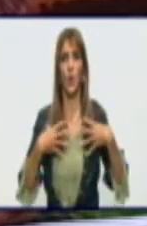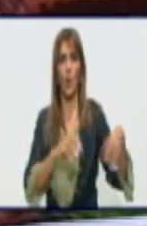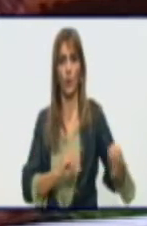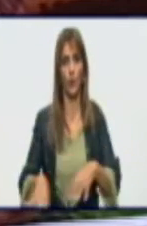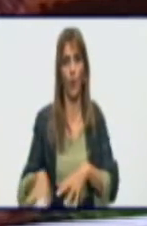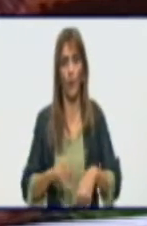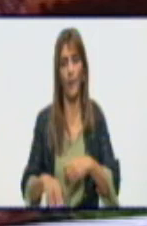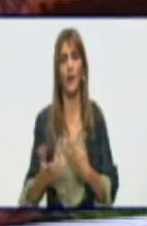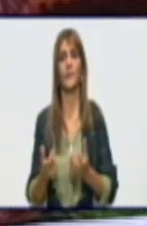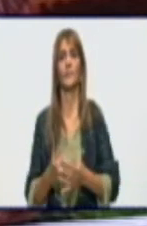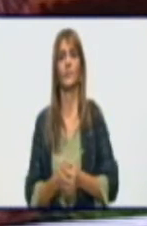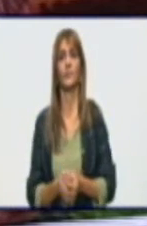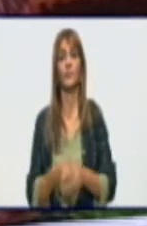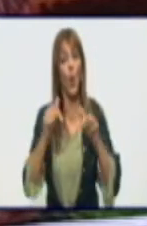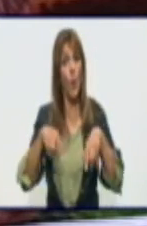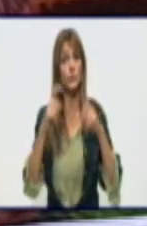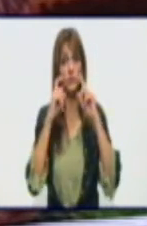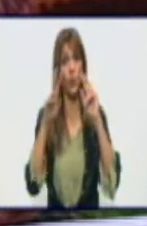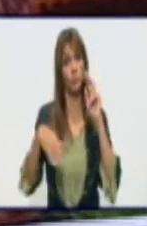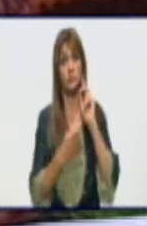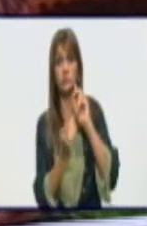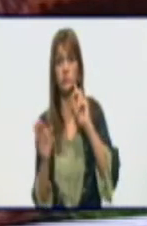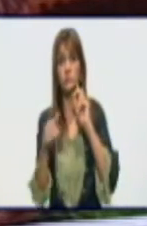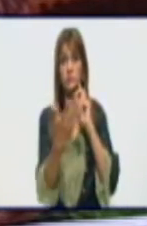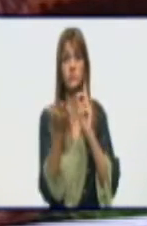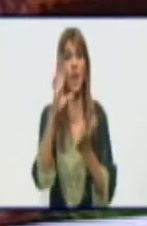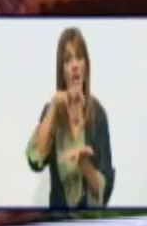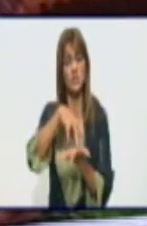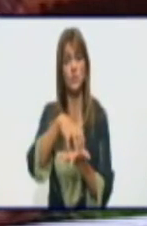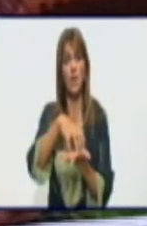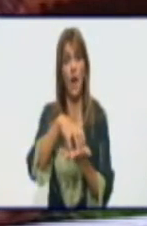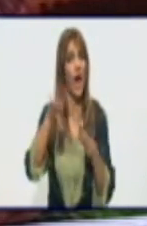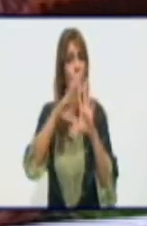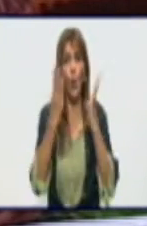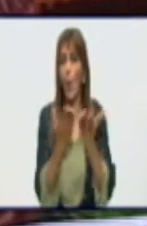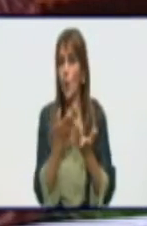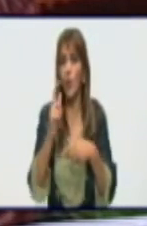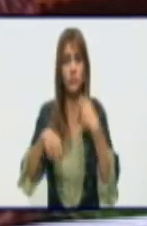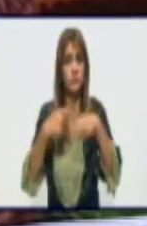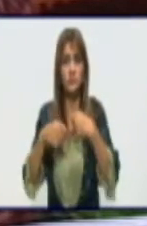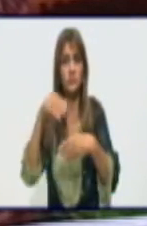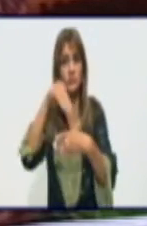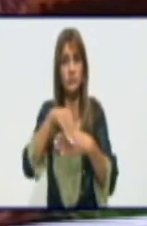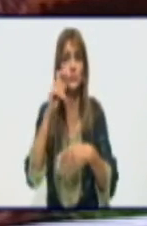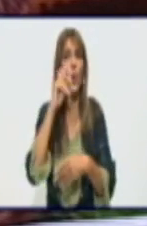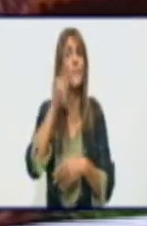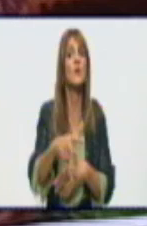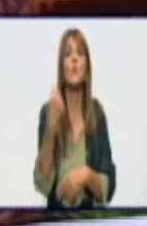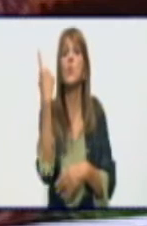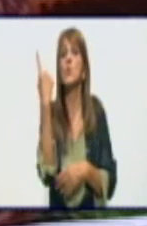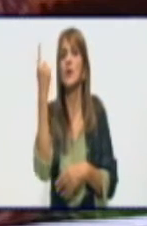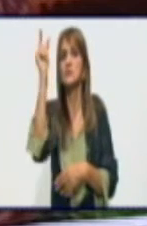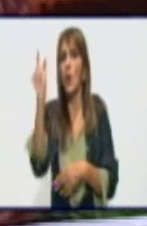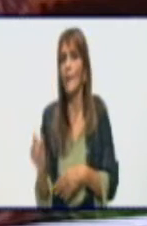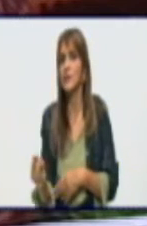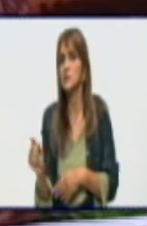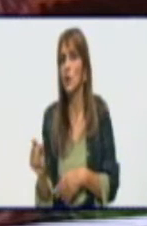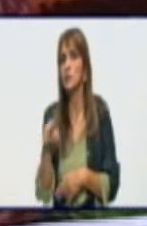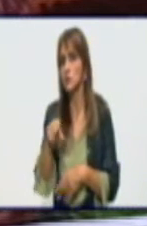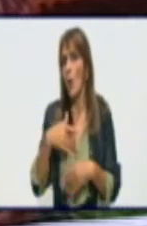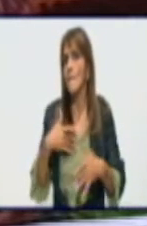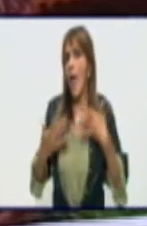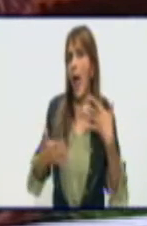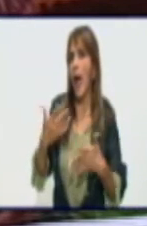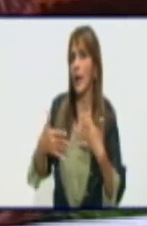varios visitaxi trabajando. Pero a todos los vi con un solo pasajero. O sea, los vi cumpliendo. Y me alegró. Y